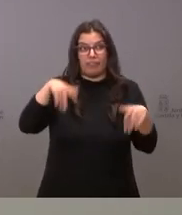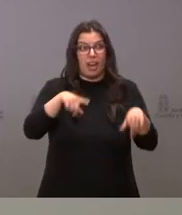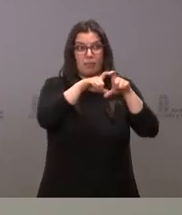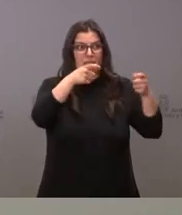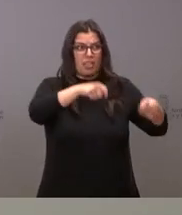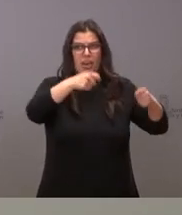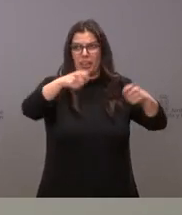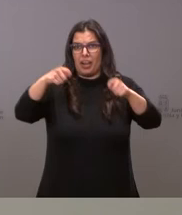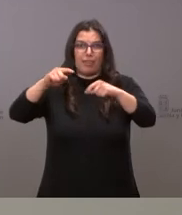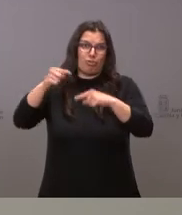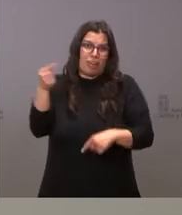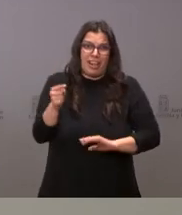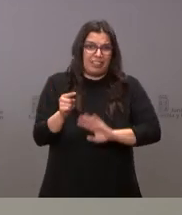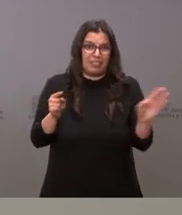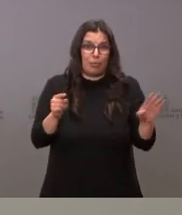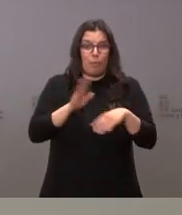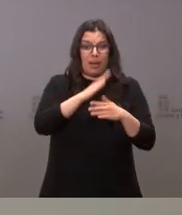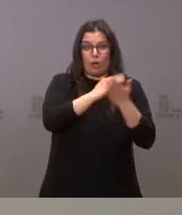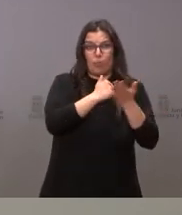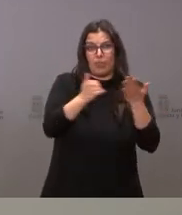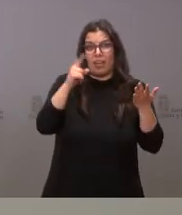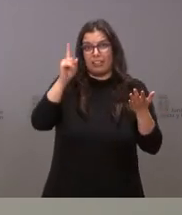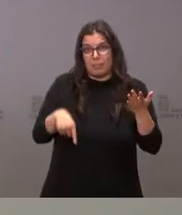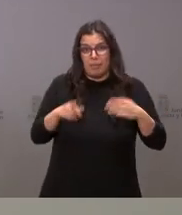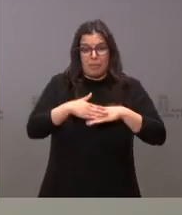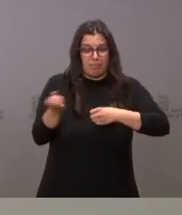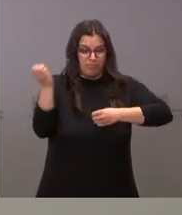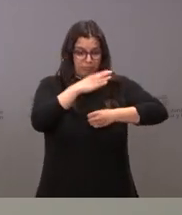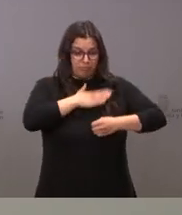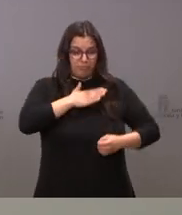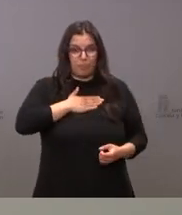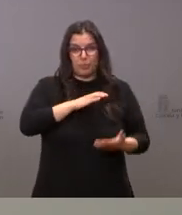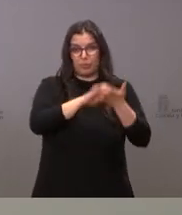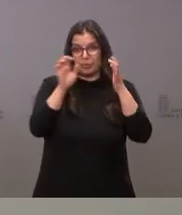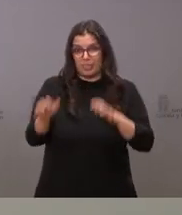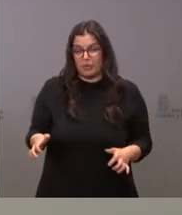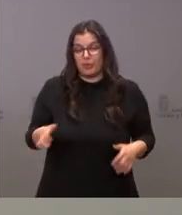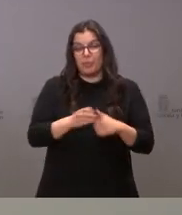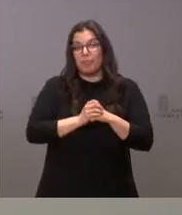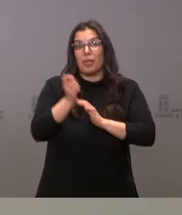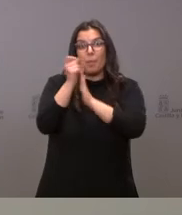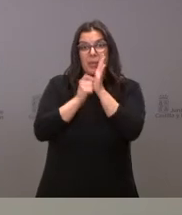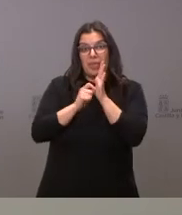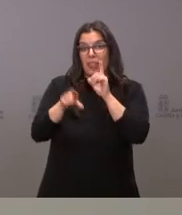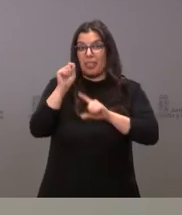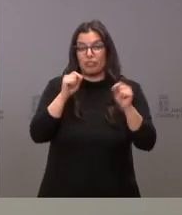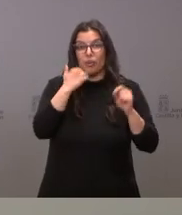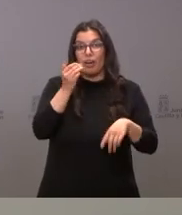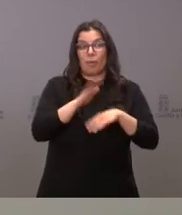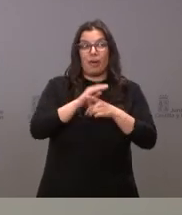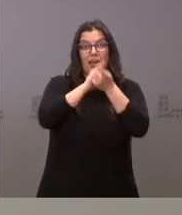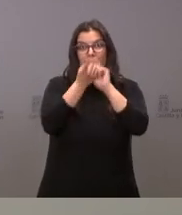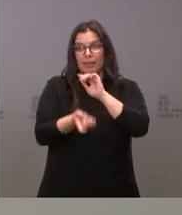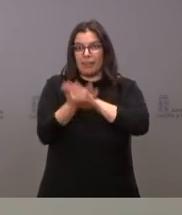es negativa no solo para el conjunto de la comunidad autónoma sino también para las arcas de la Junta de Castilla y León y cualquier medida que viniera a hacer el efecto contrario crear